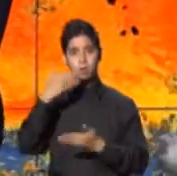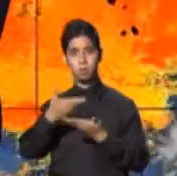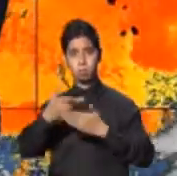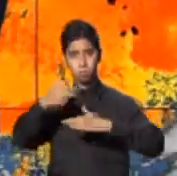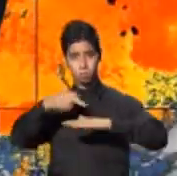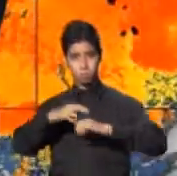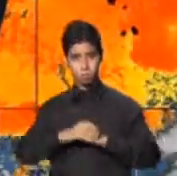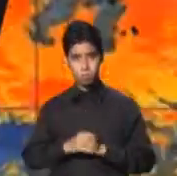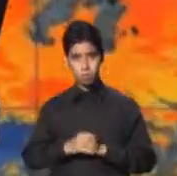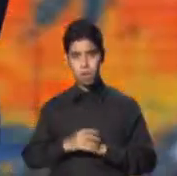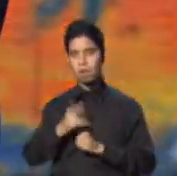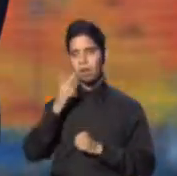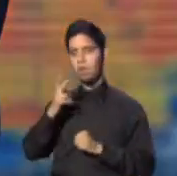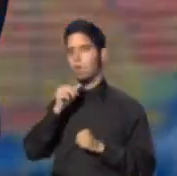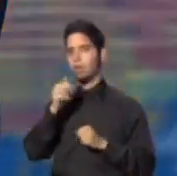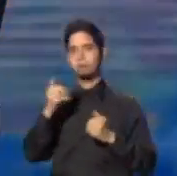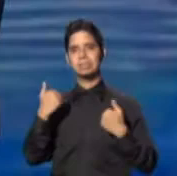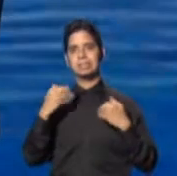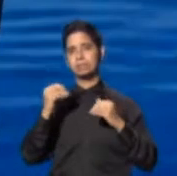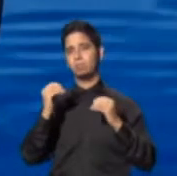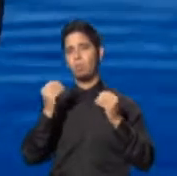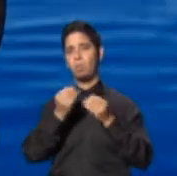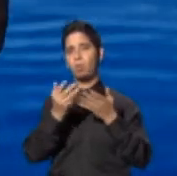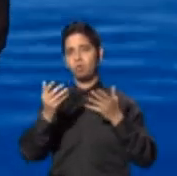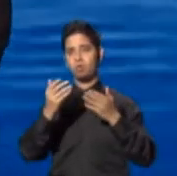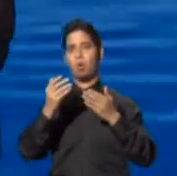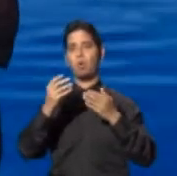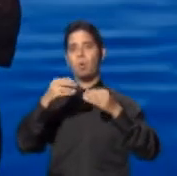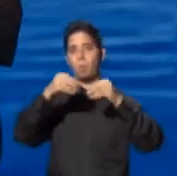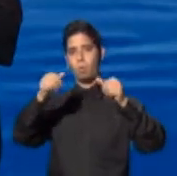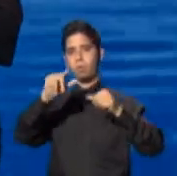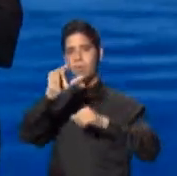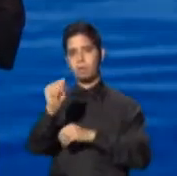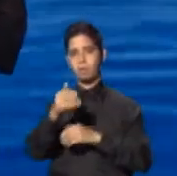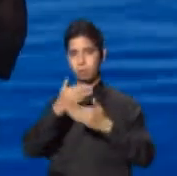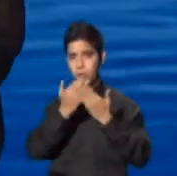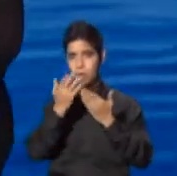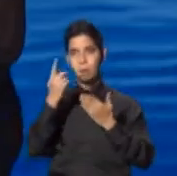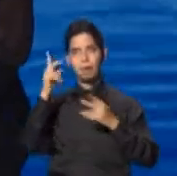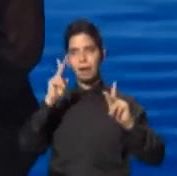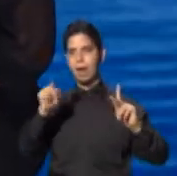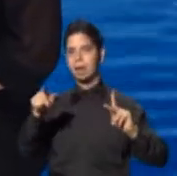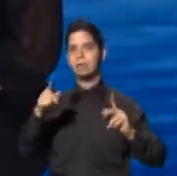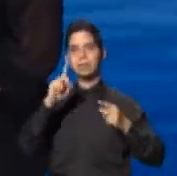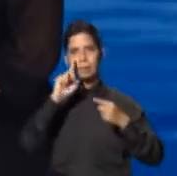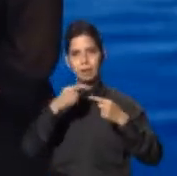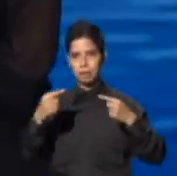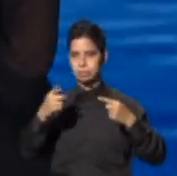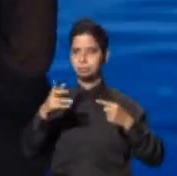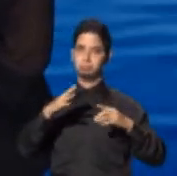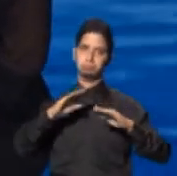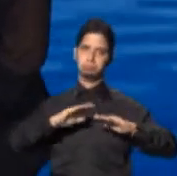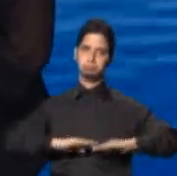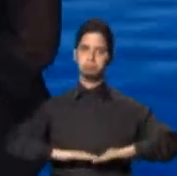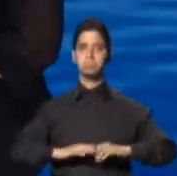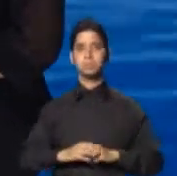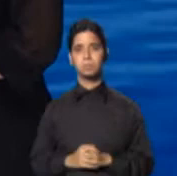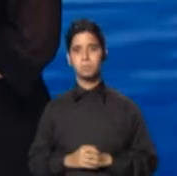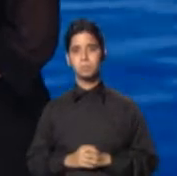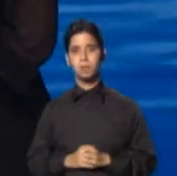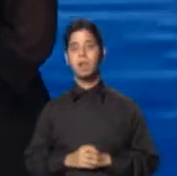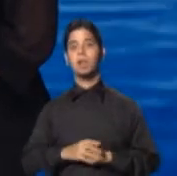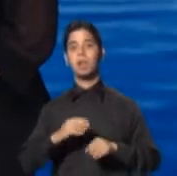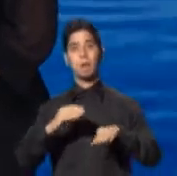mucho particulado africano, que al menos los alérgicos y asmáticos pueden tener un alivio. Por esa parte, en las condiciones marítimas, playas